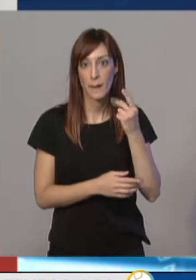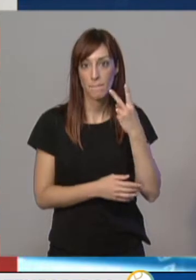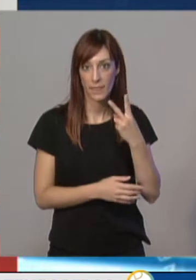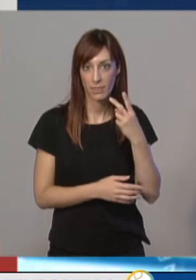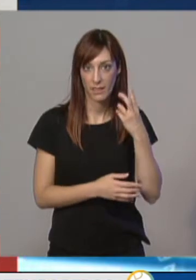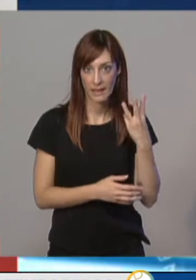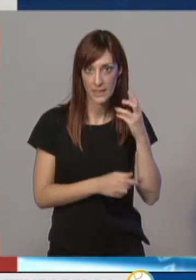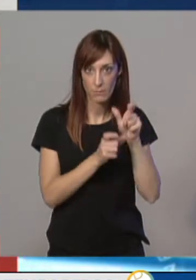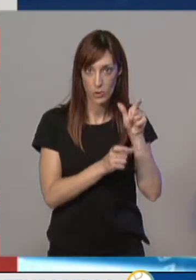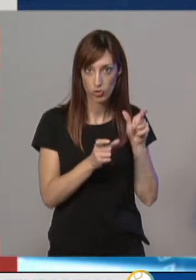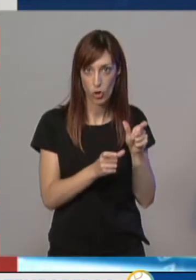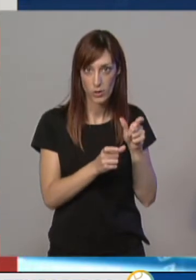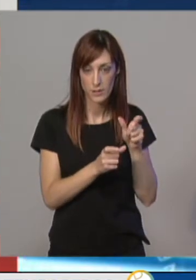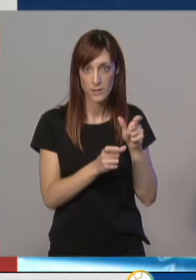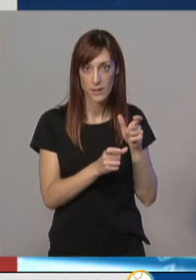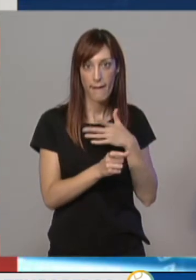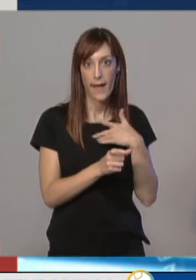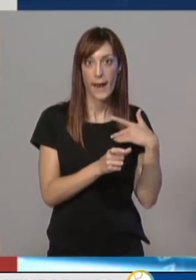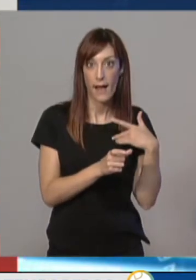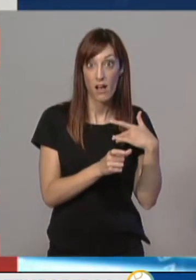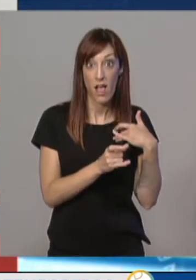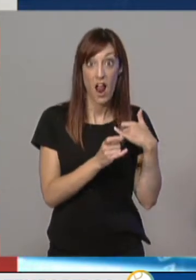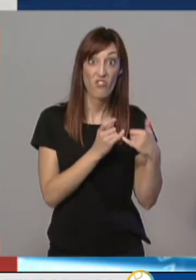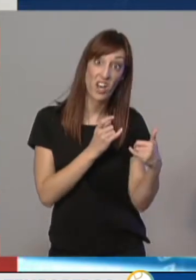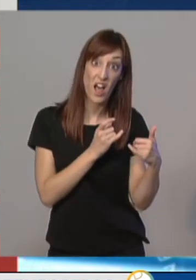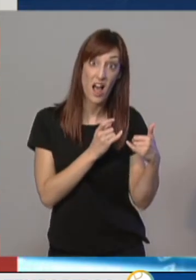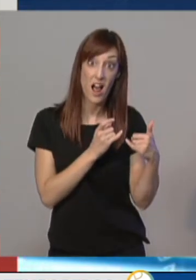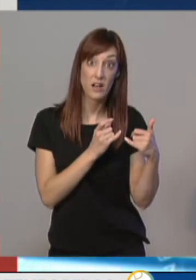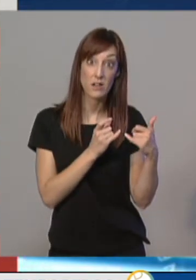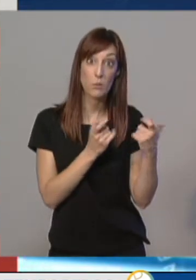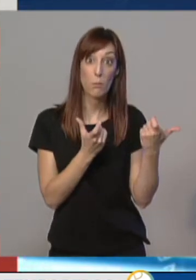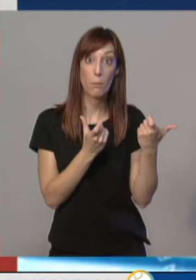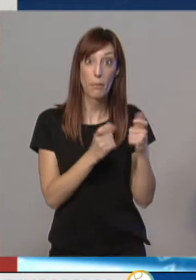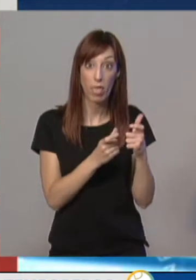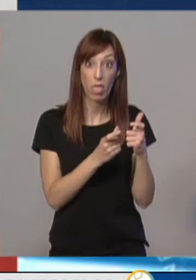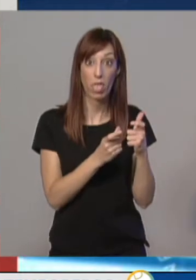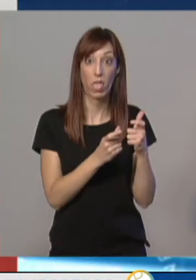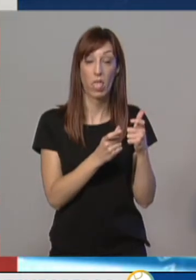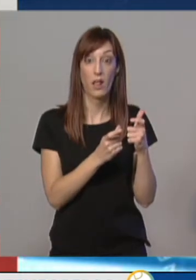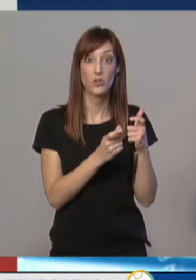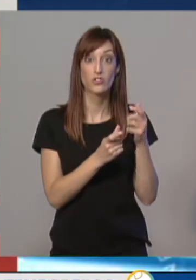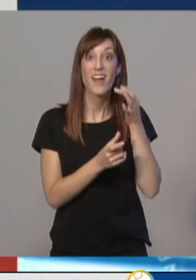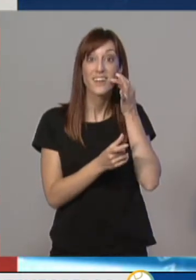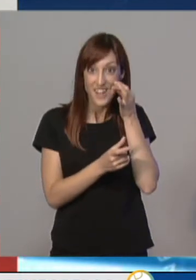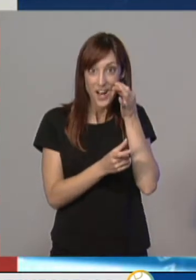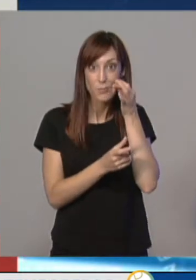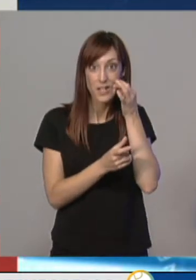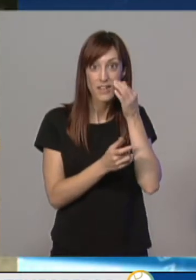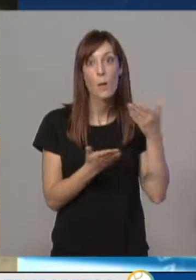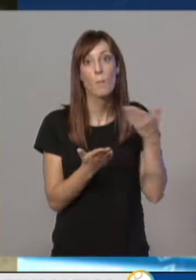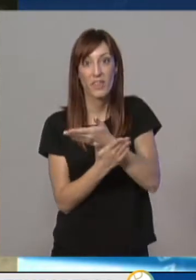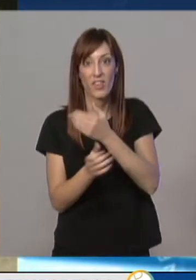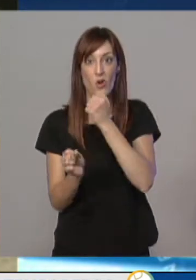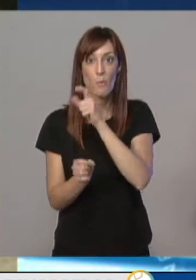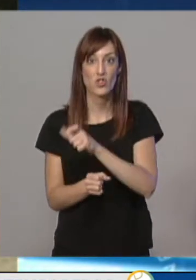...y todavía fueron algo menos los que realmente demandaron trabajadores.